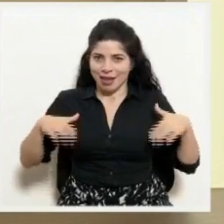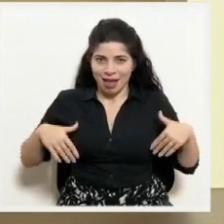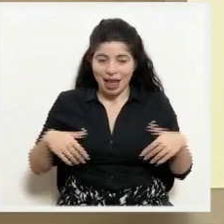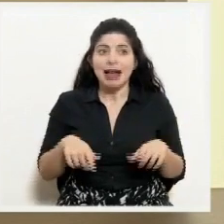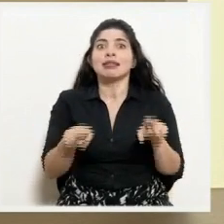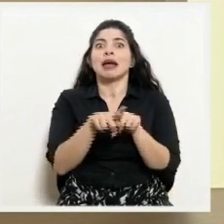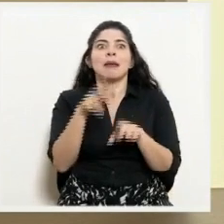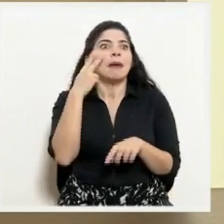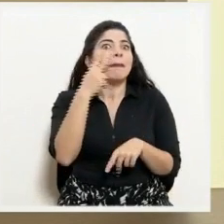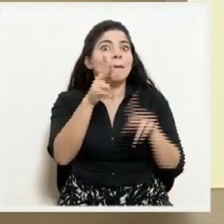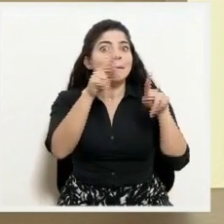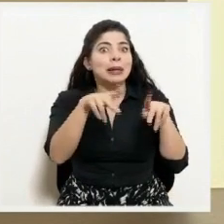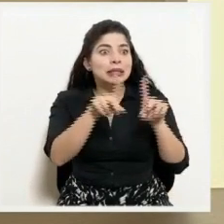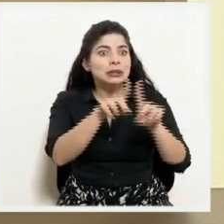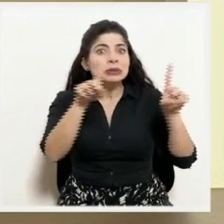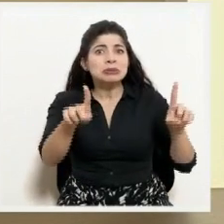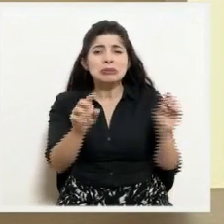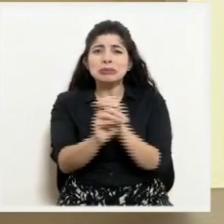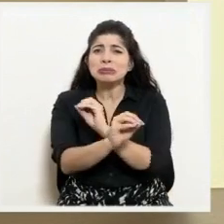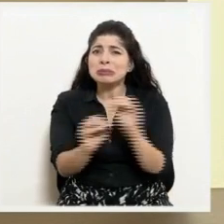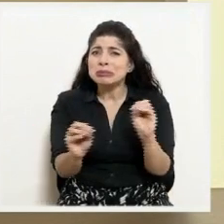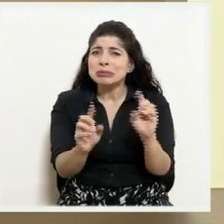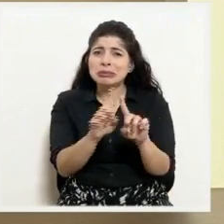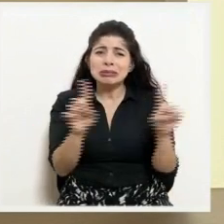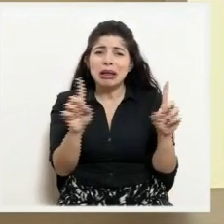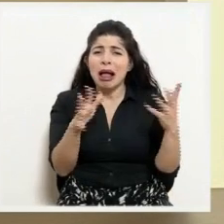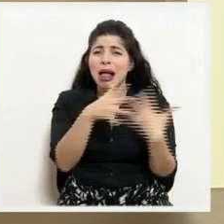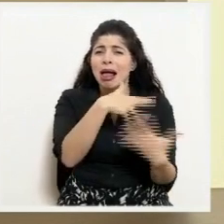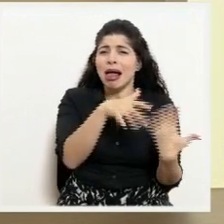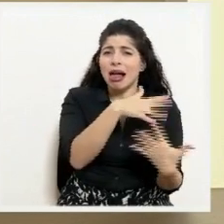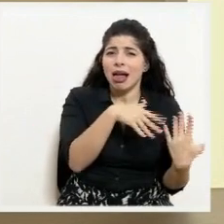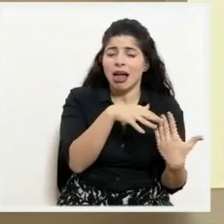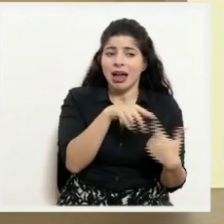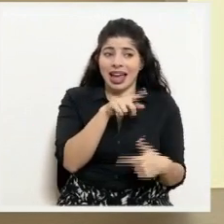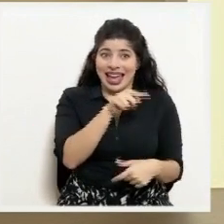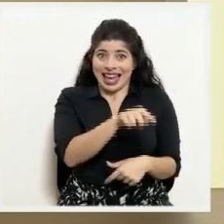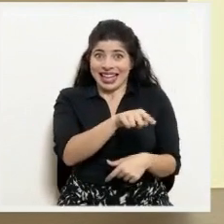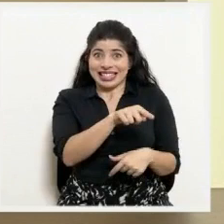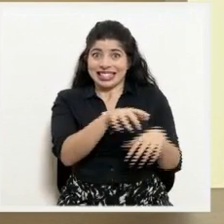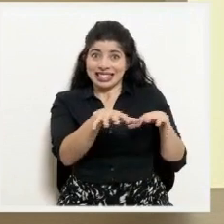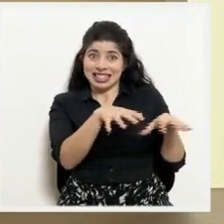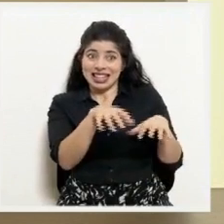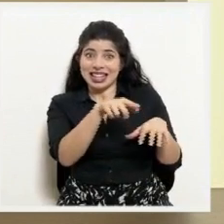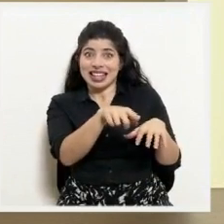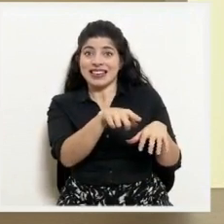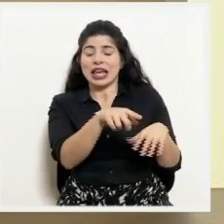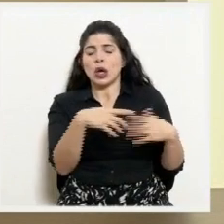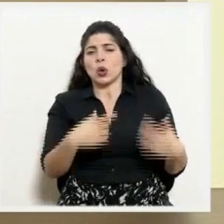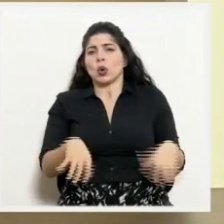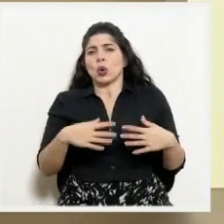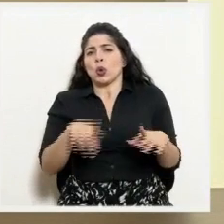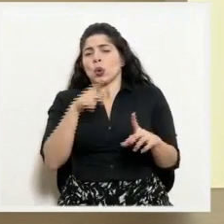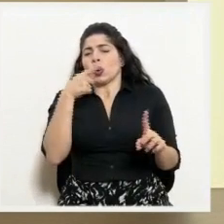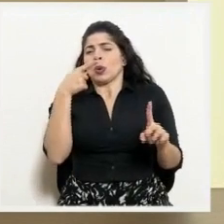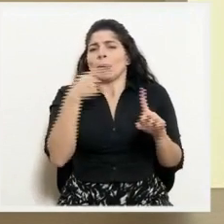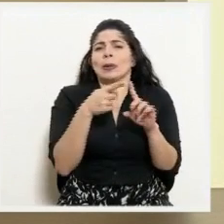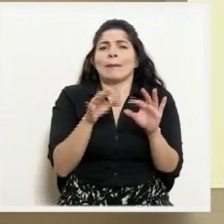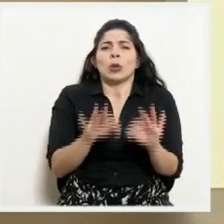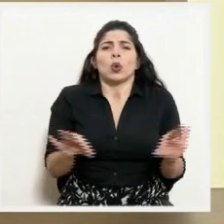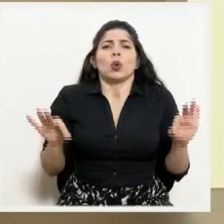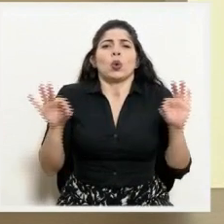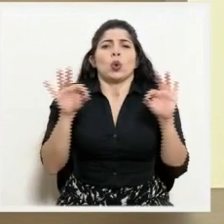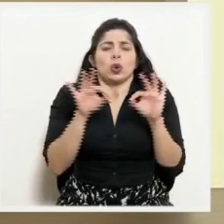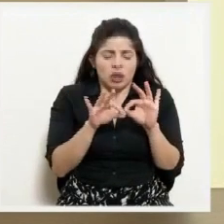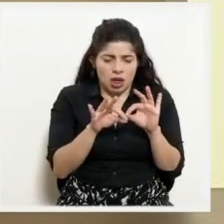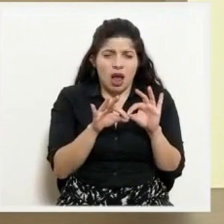vemos distanciamiento de ningún tipo y esto de una u otra forma se convierte en un elemento importante para